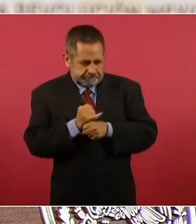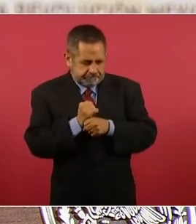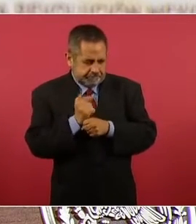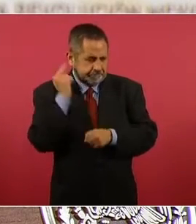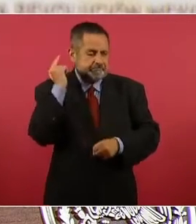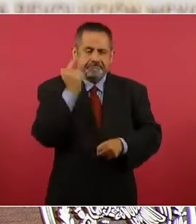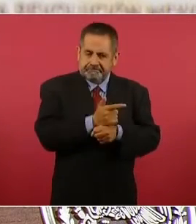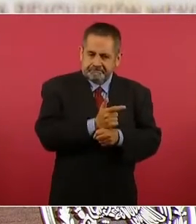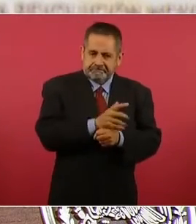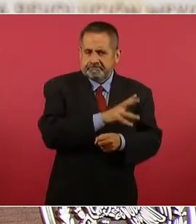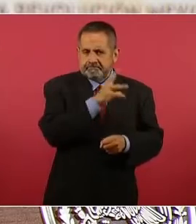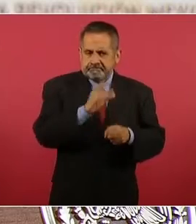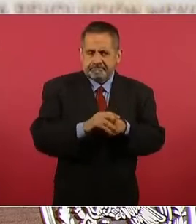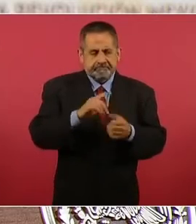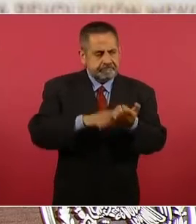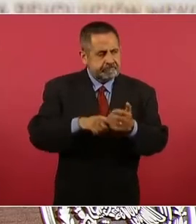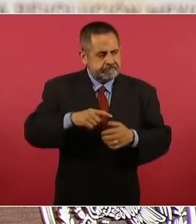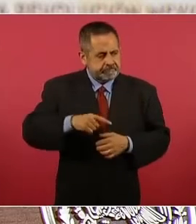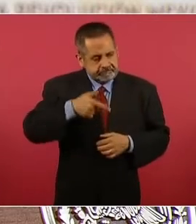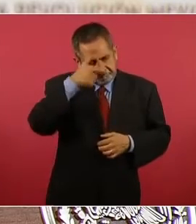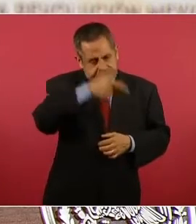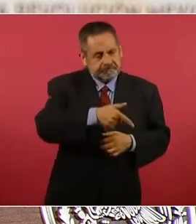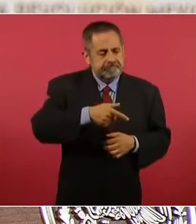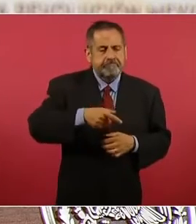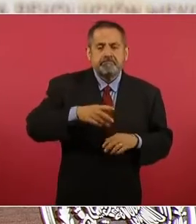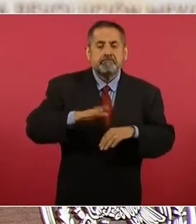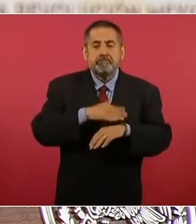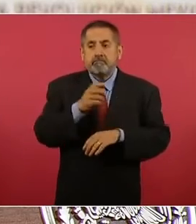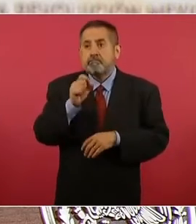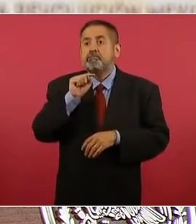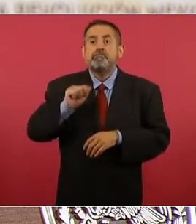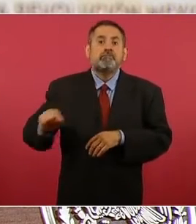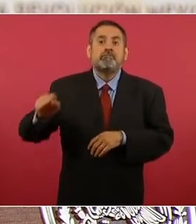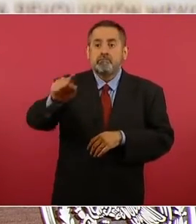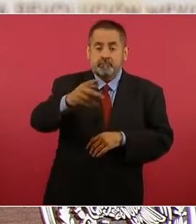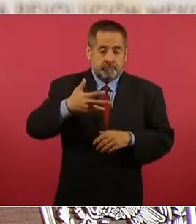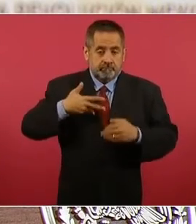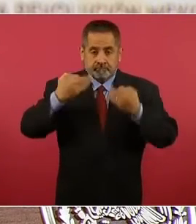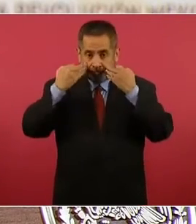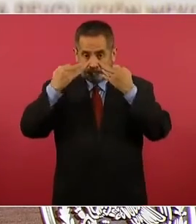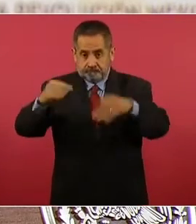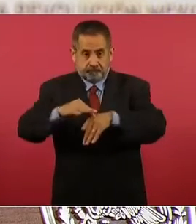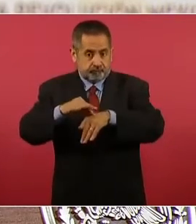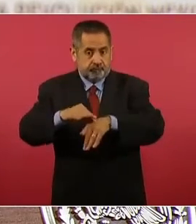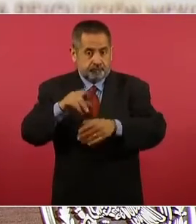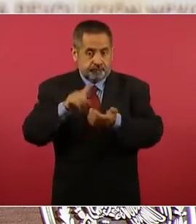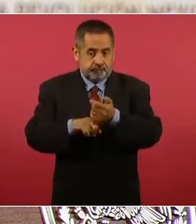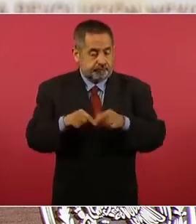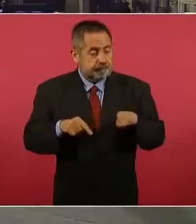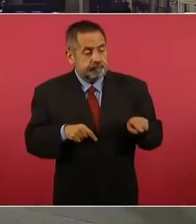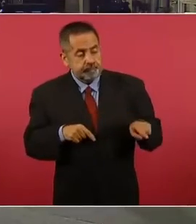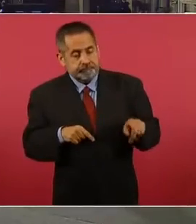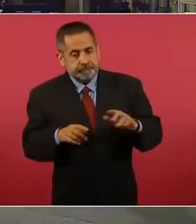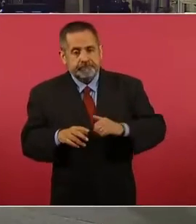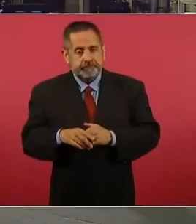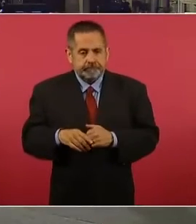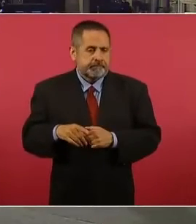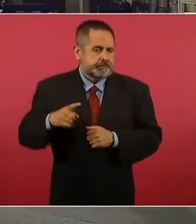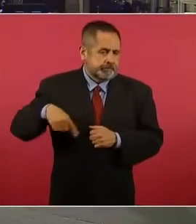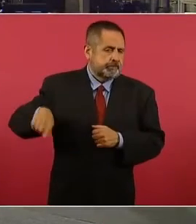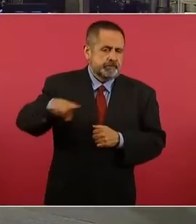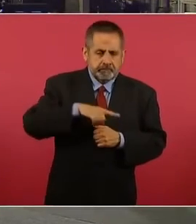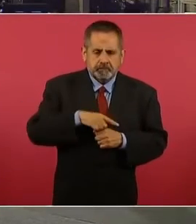toda la verdad. Además, hay testigos, todo mundo ya